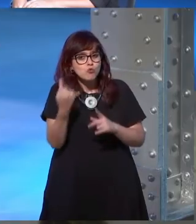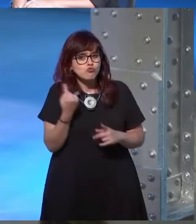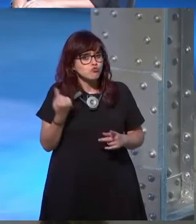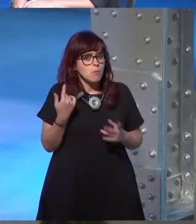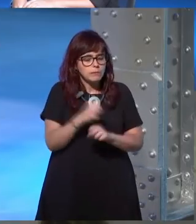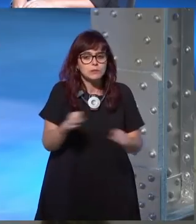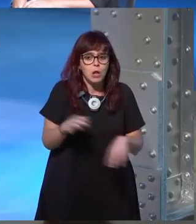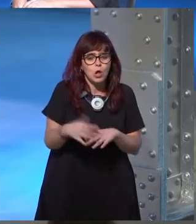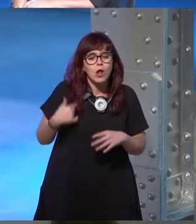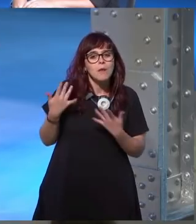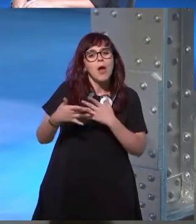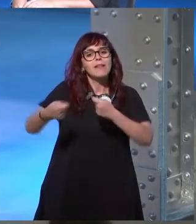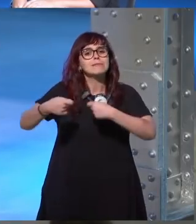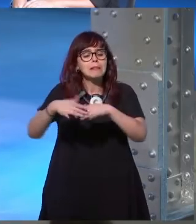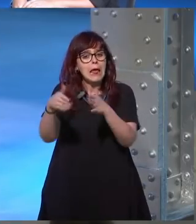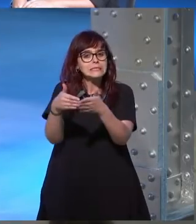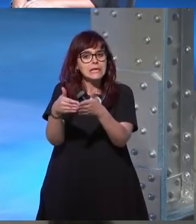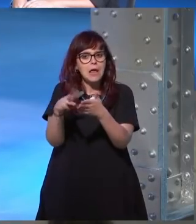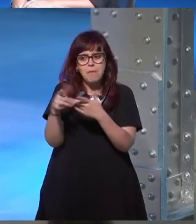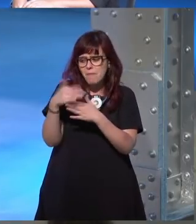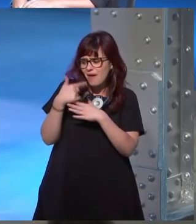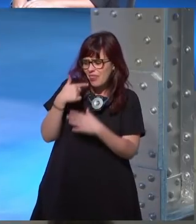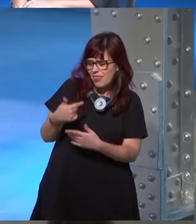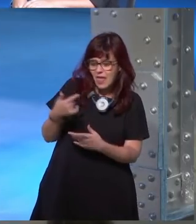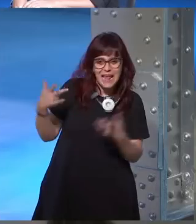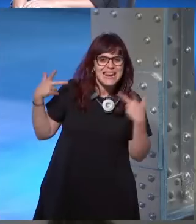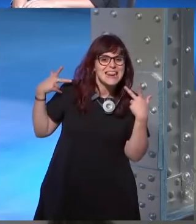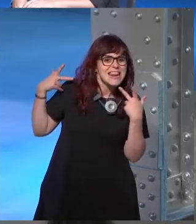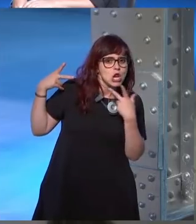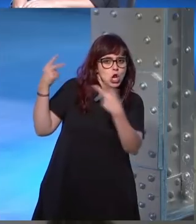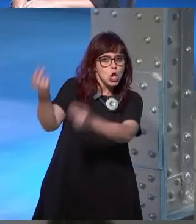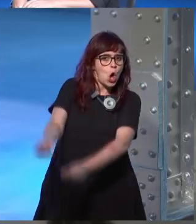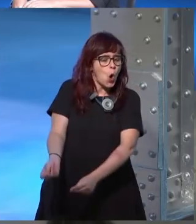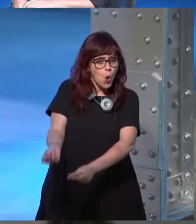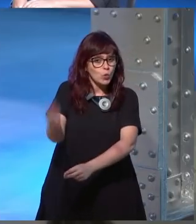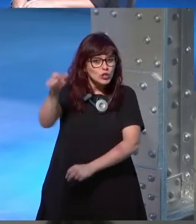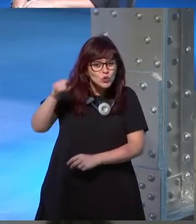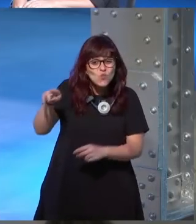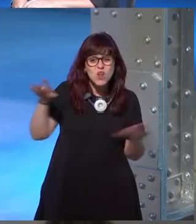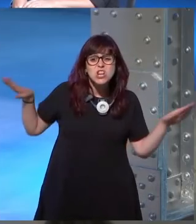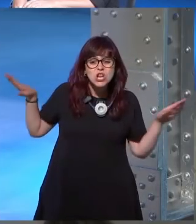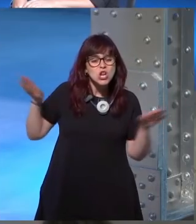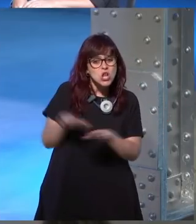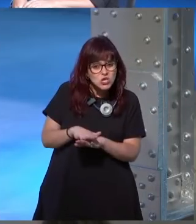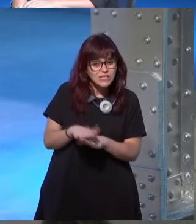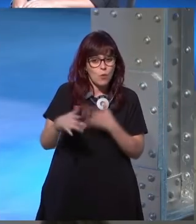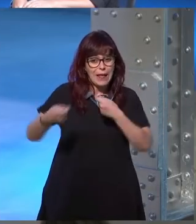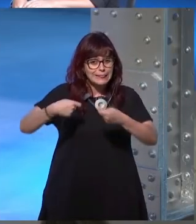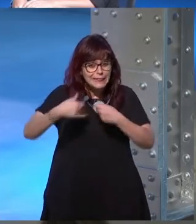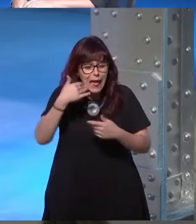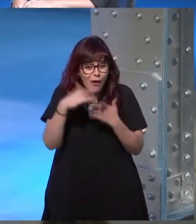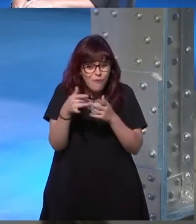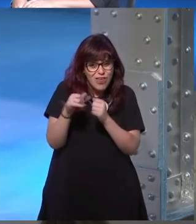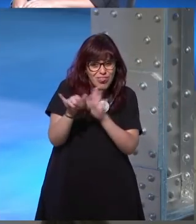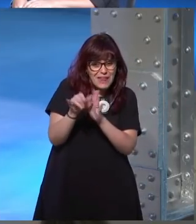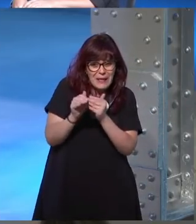yo decía no no no vamos a la tienda de la esquina y mi amiga me decía ni de coña no vas de noche sola a una tienda ni aunque